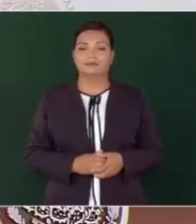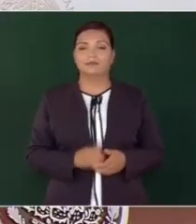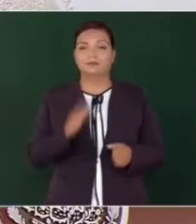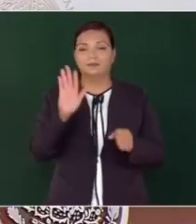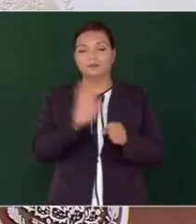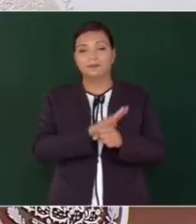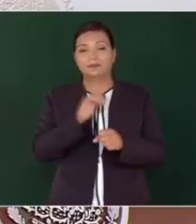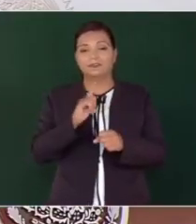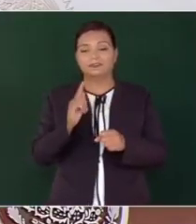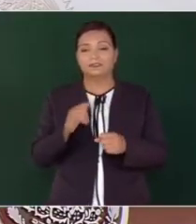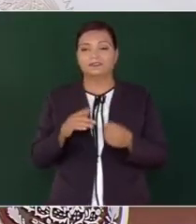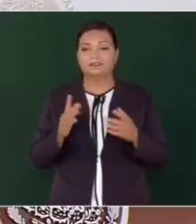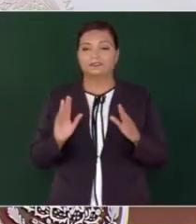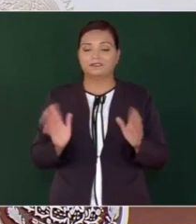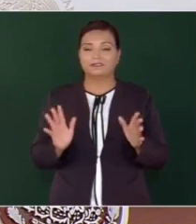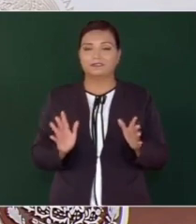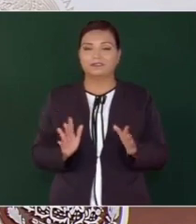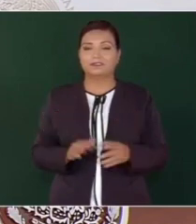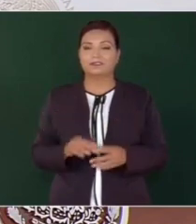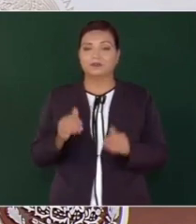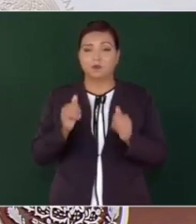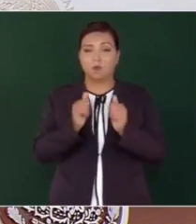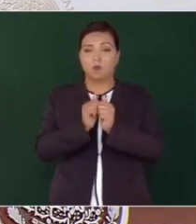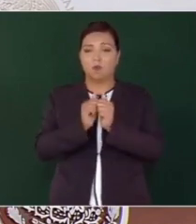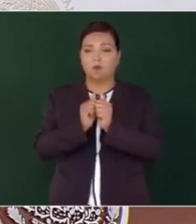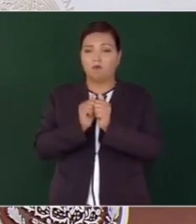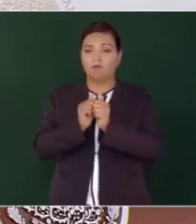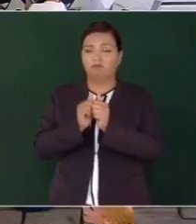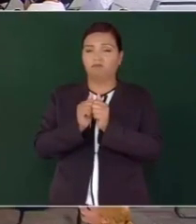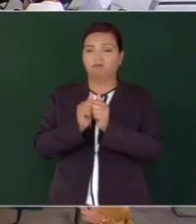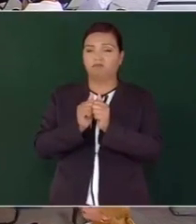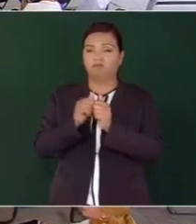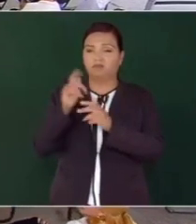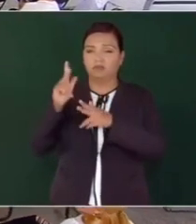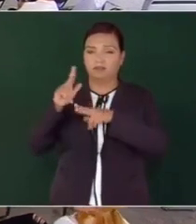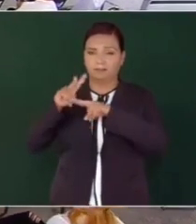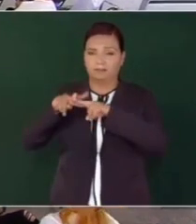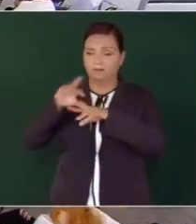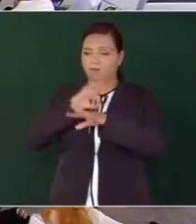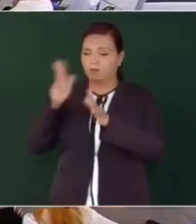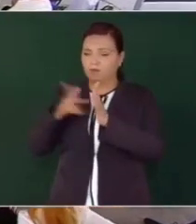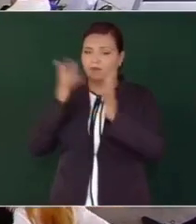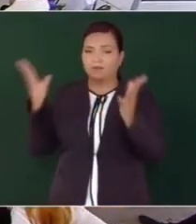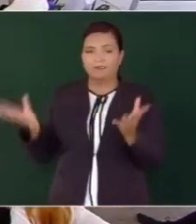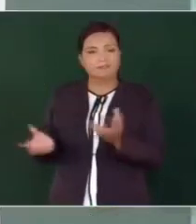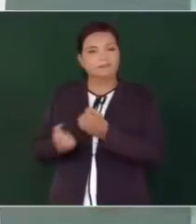Ya con este bien hemos recuperado